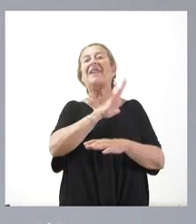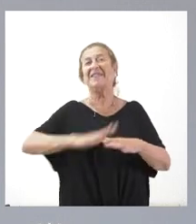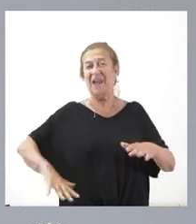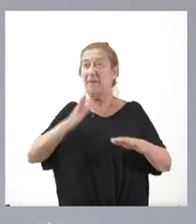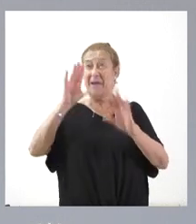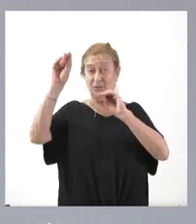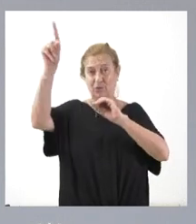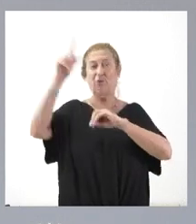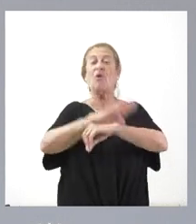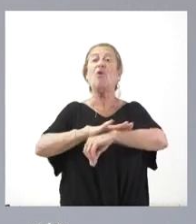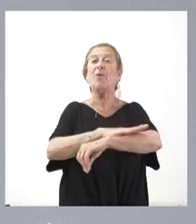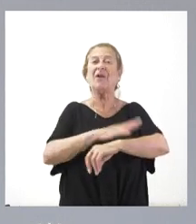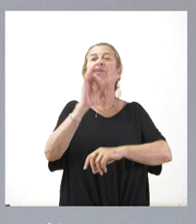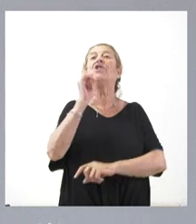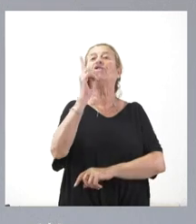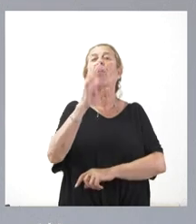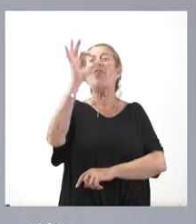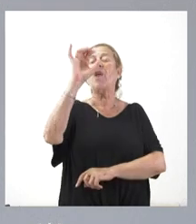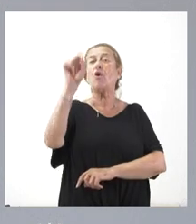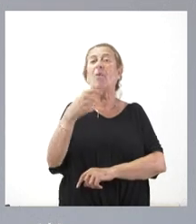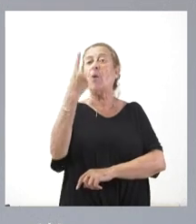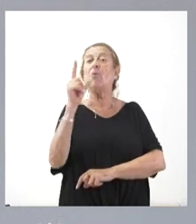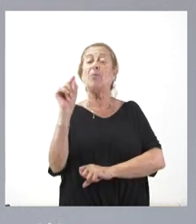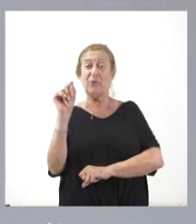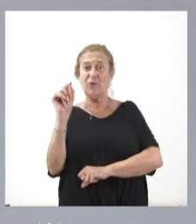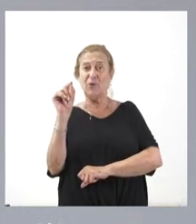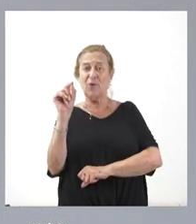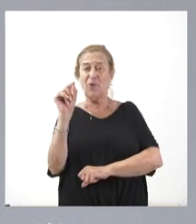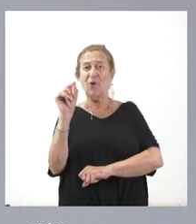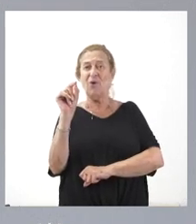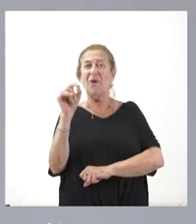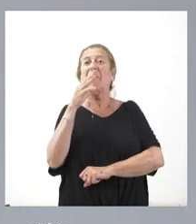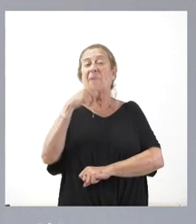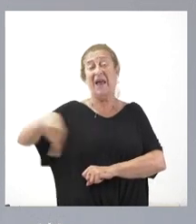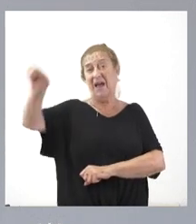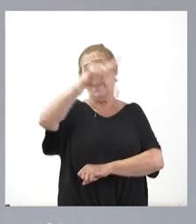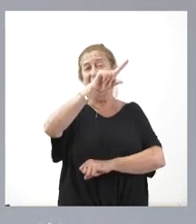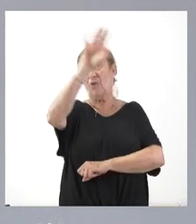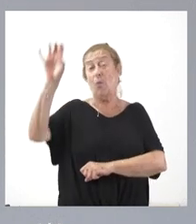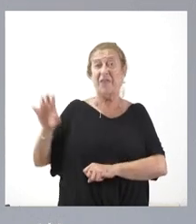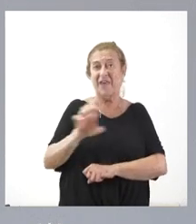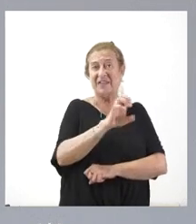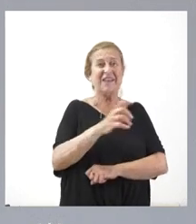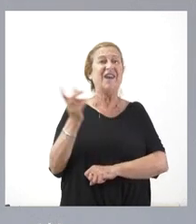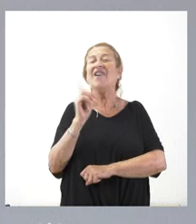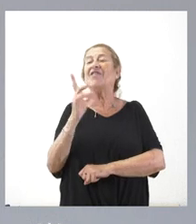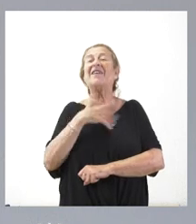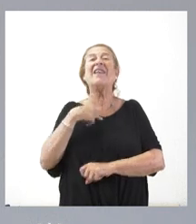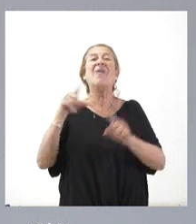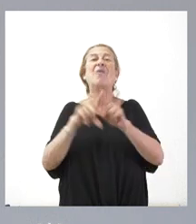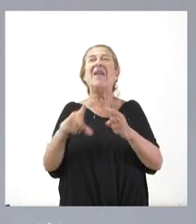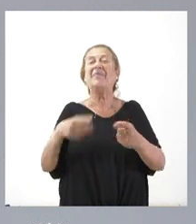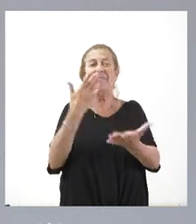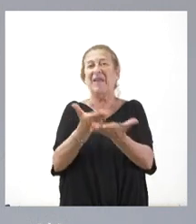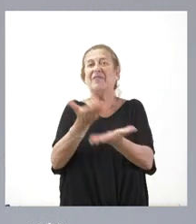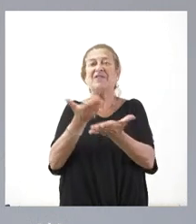Gobierno de España y solo 0,1 puntos es lo que llega para las comunidades autónomas. No se trata aquí de poner de manifiesto,